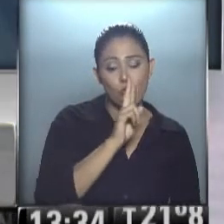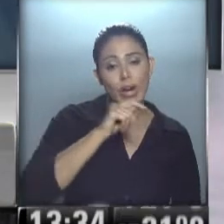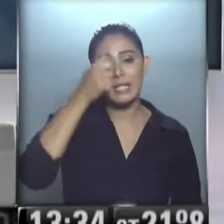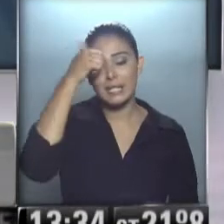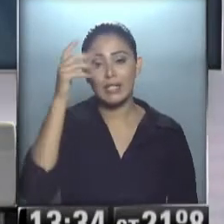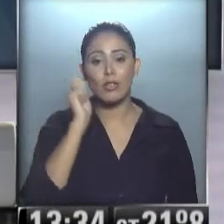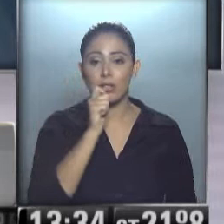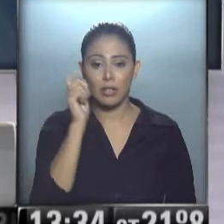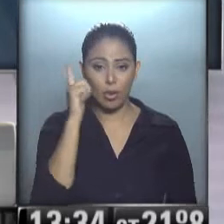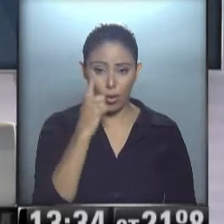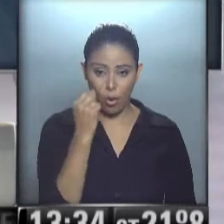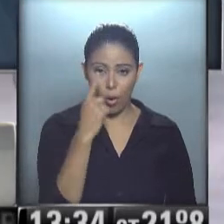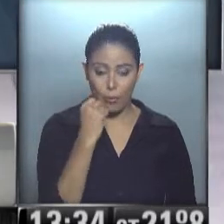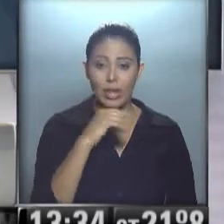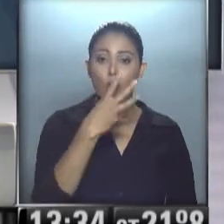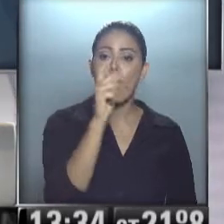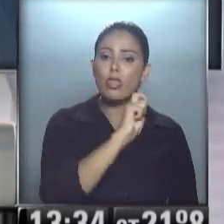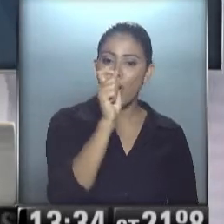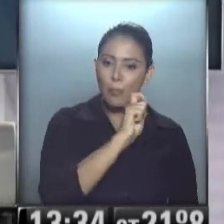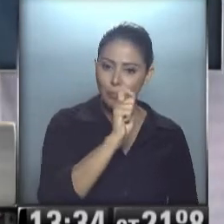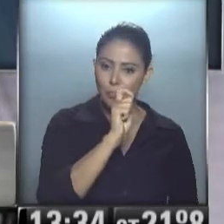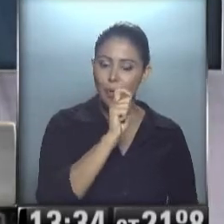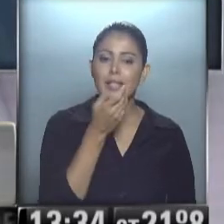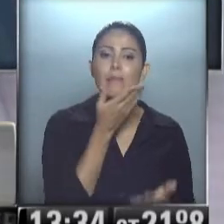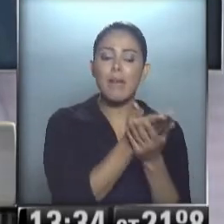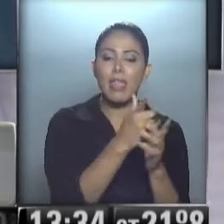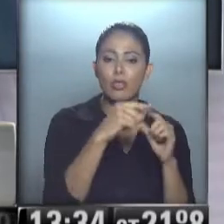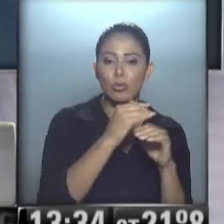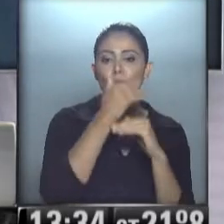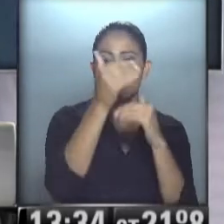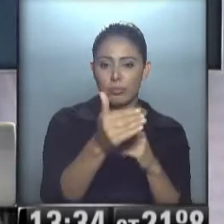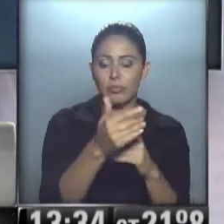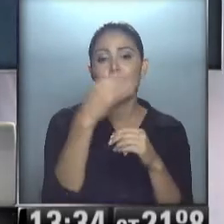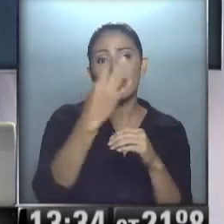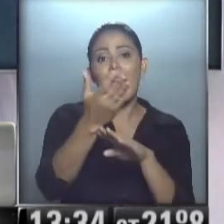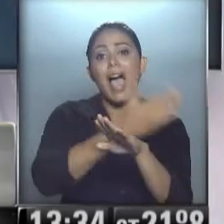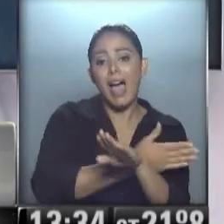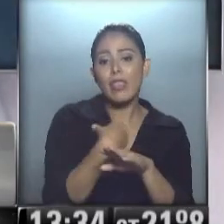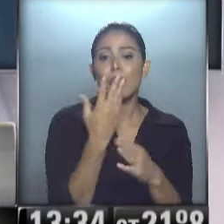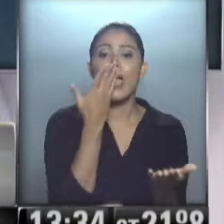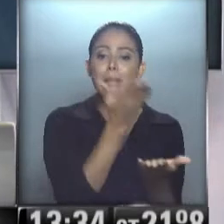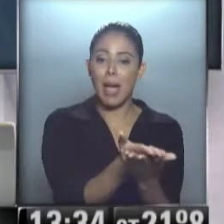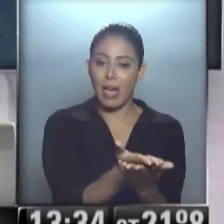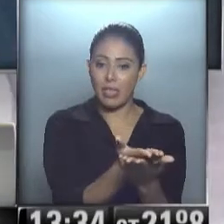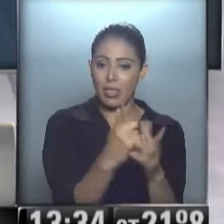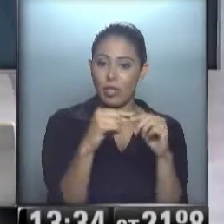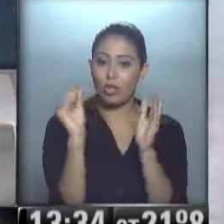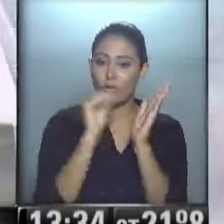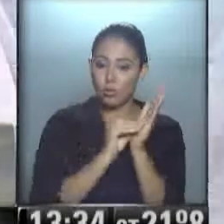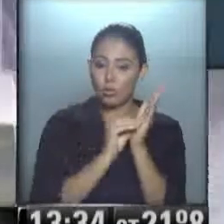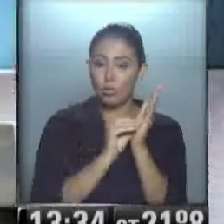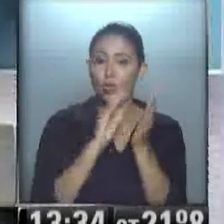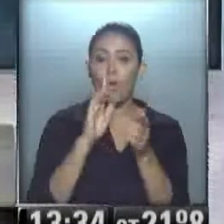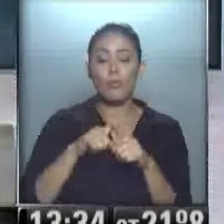65 varones, y entre los 4 meses posterior solicitó el turno, es decir, 4 meses antes pueden solicitar el turno bajo asistencia